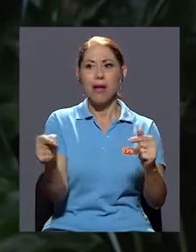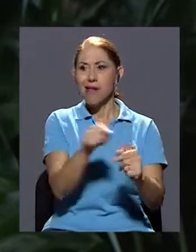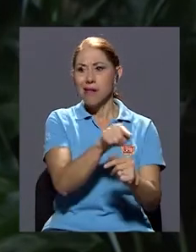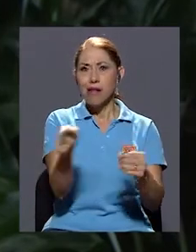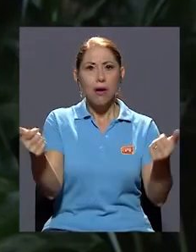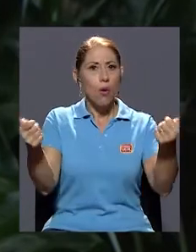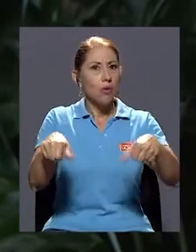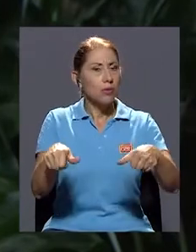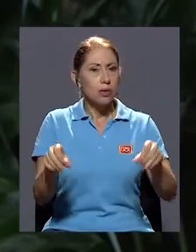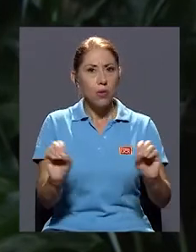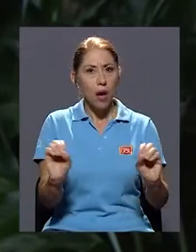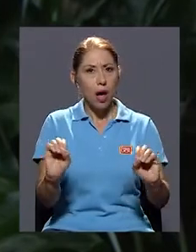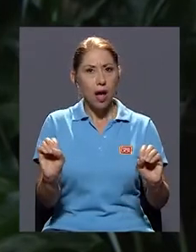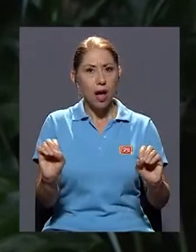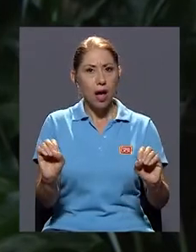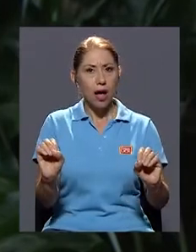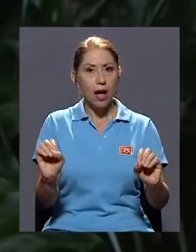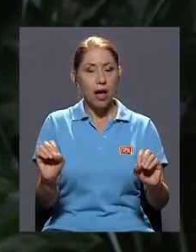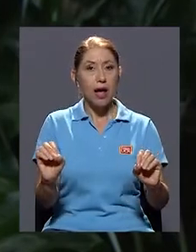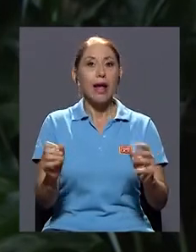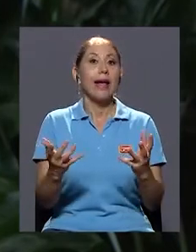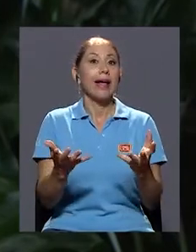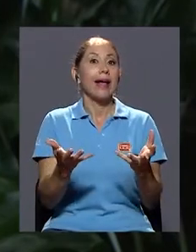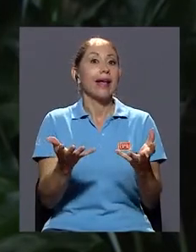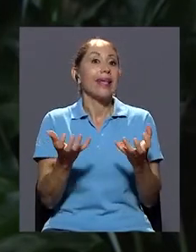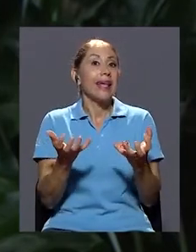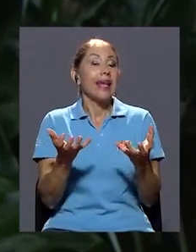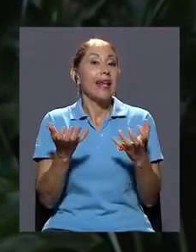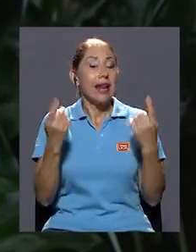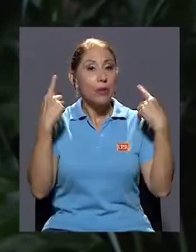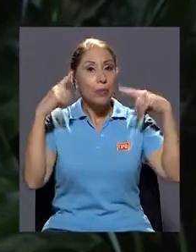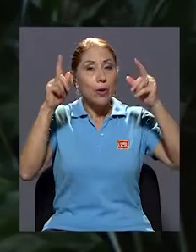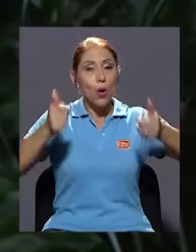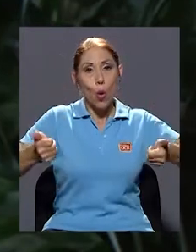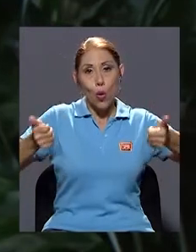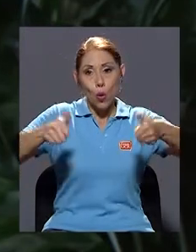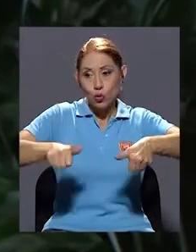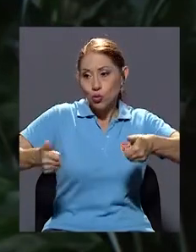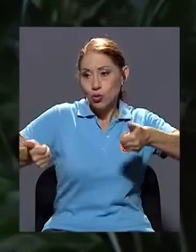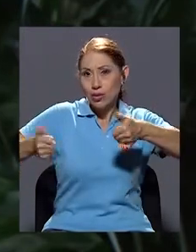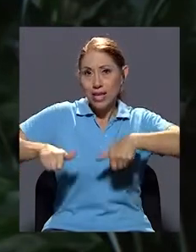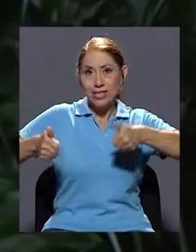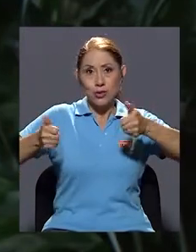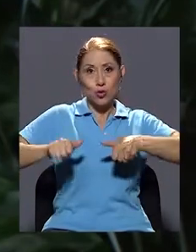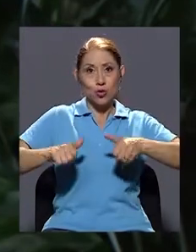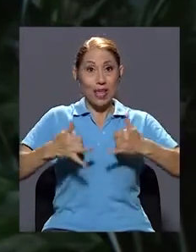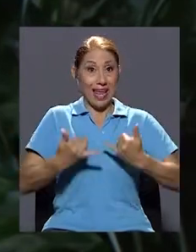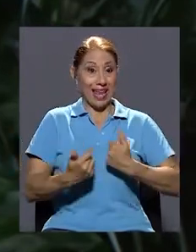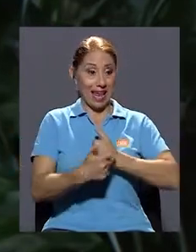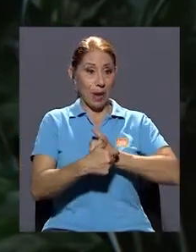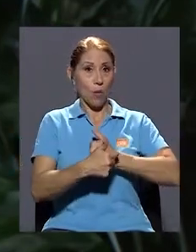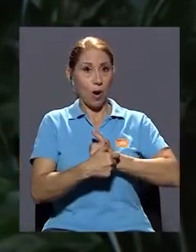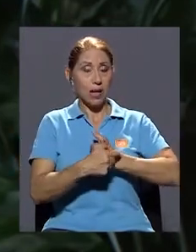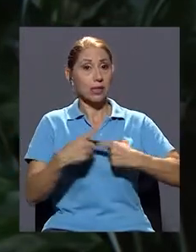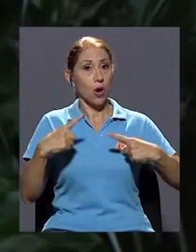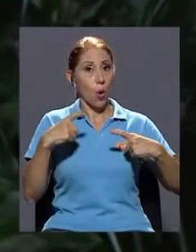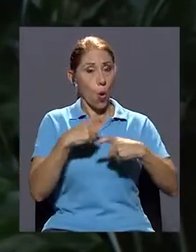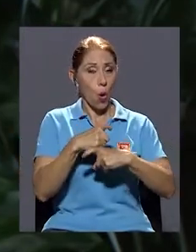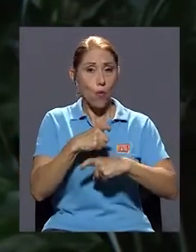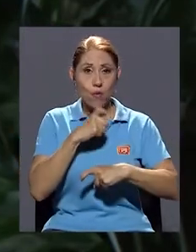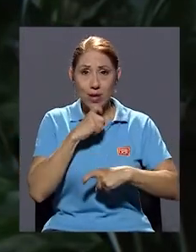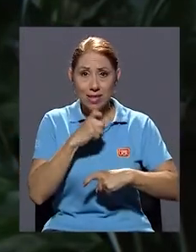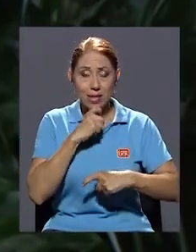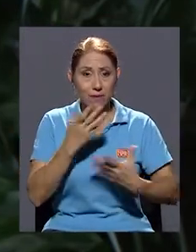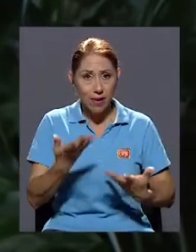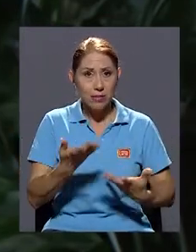un consenso, ¿verdad? Es más, aspirar a consensos en épocas, digamos, conflictivas de nuestra